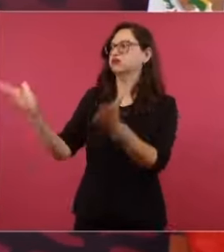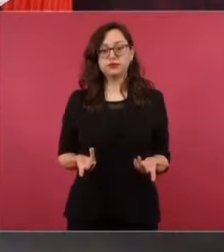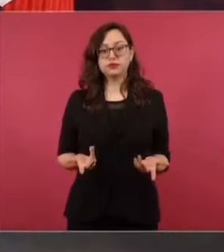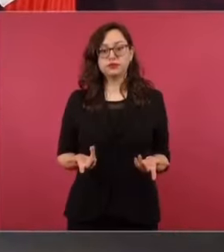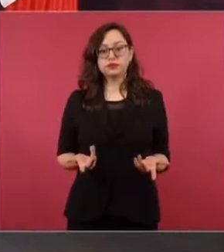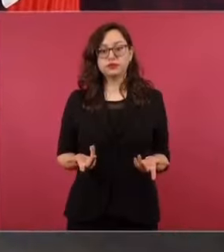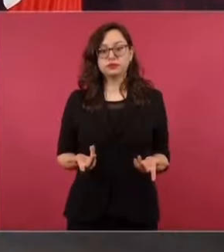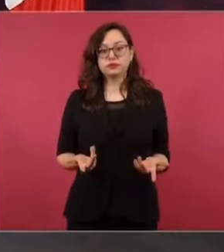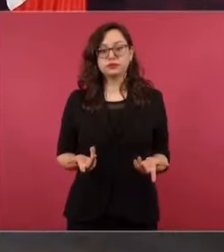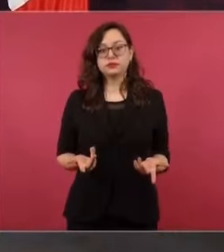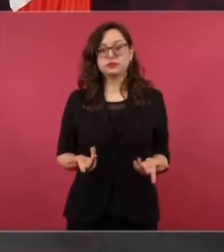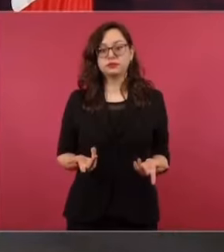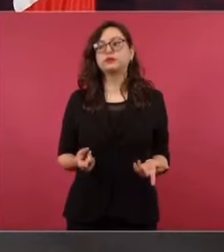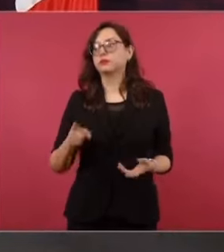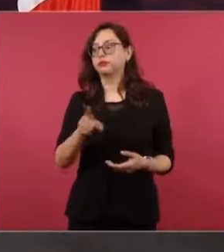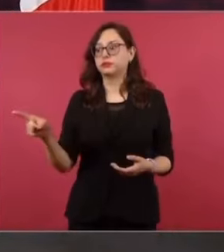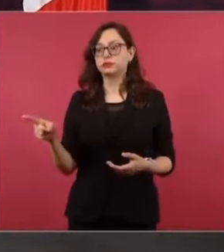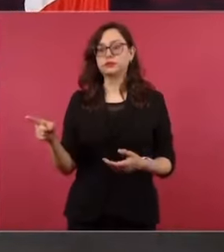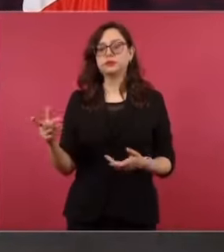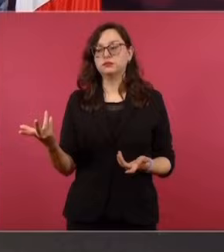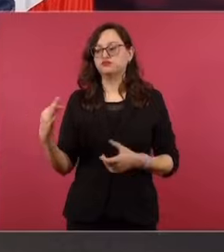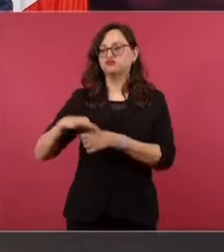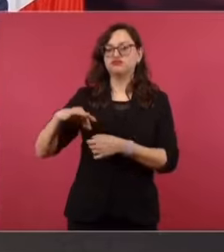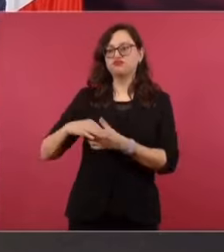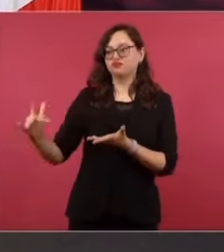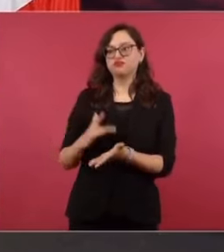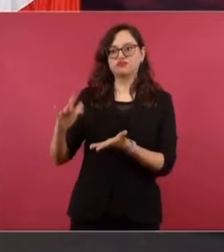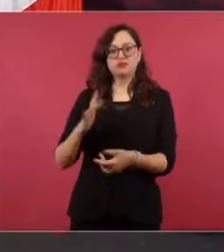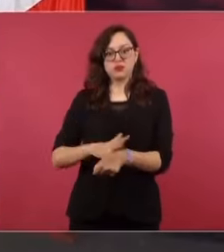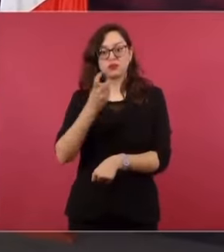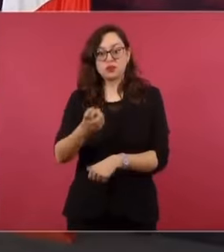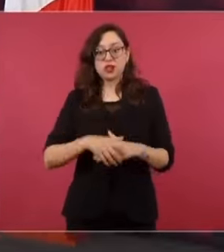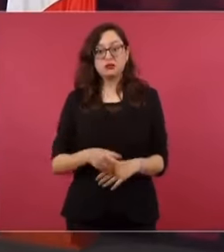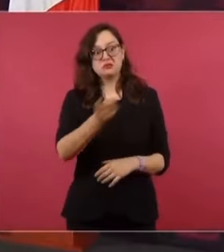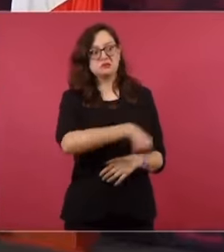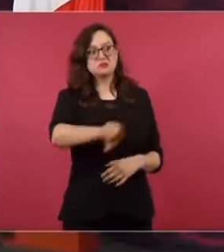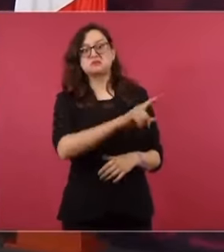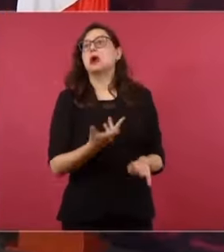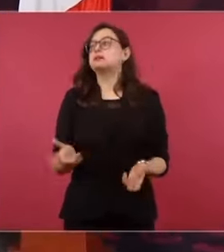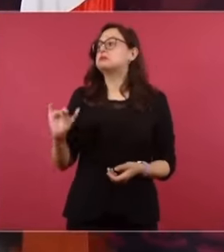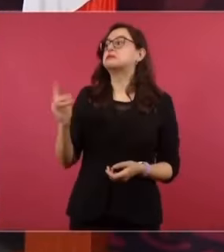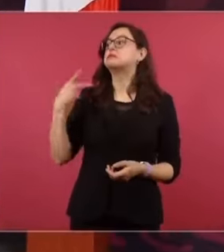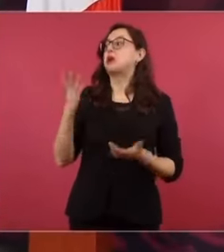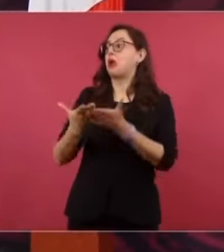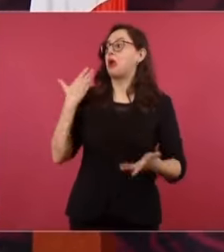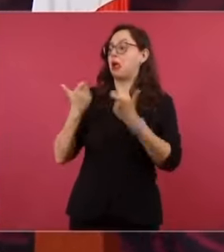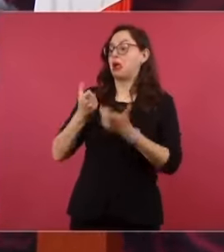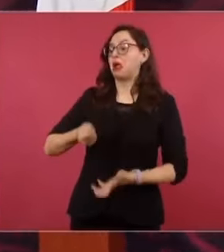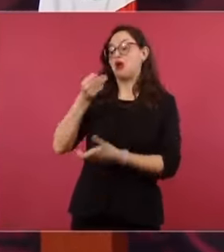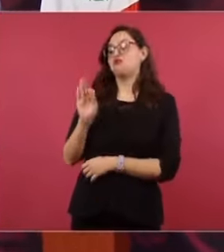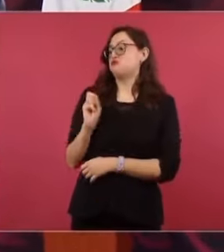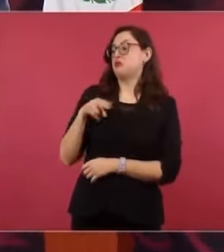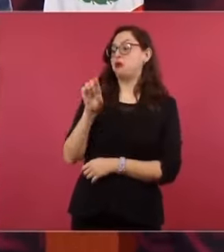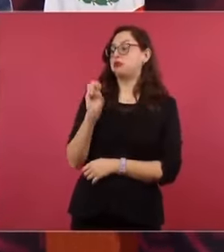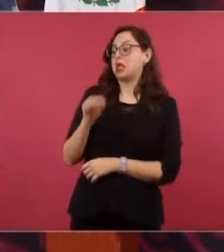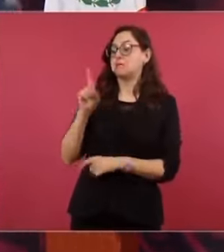ejemplo. Empiezan, Ah, pero quitaron, ¿cómo se llamaba ese barril sin fondo? Donde se robaban el dinero. El fondén.